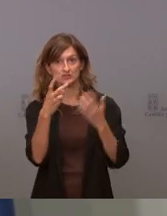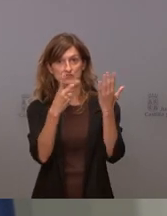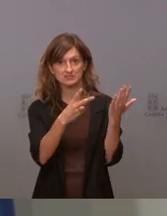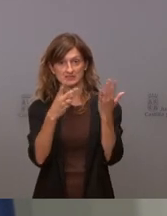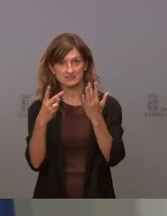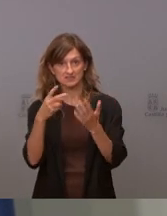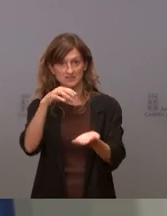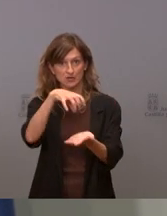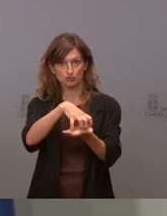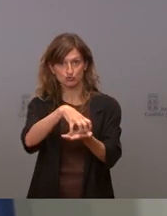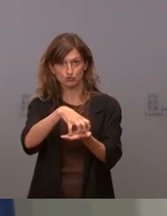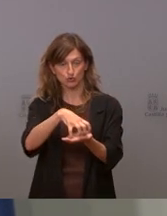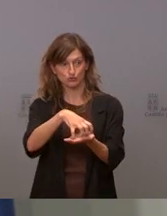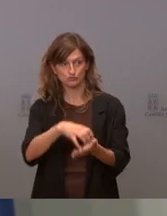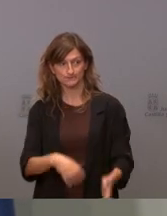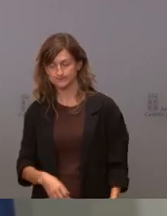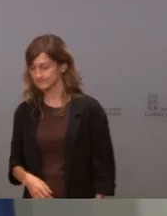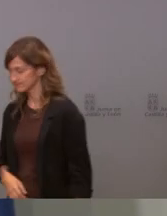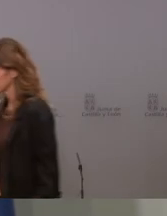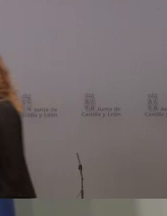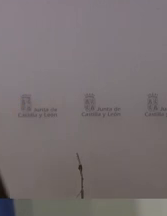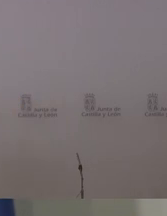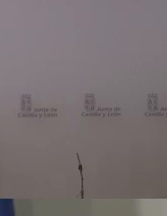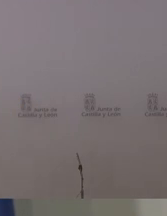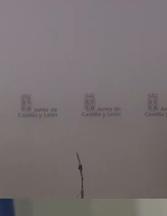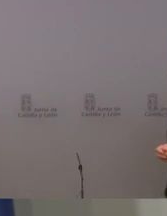277 consultorios 277 consultorios